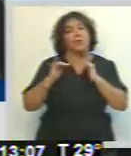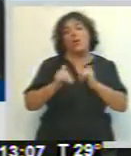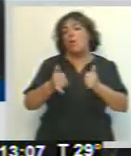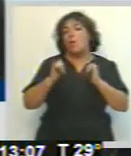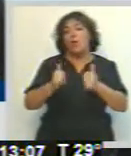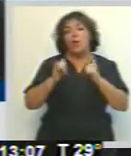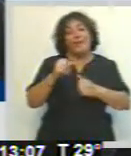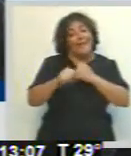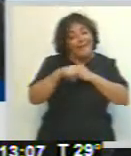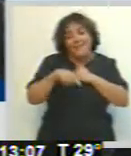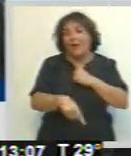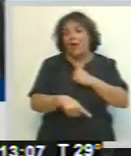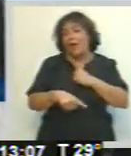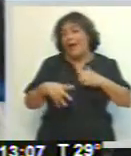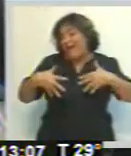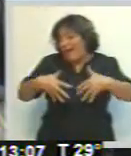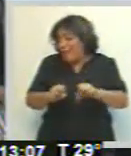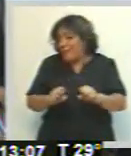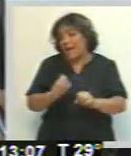que por el momento no hemos obtenido el resultado.